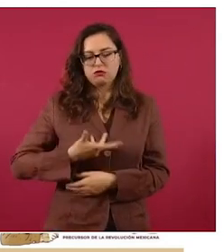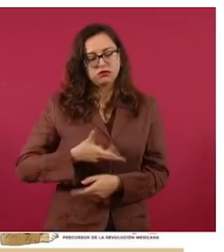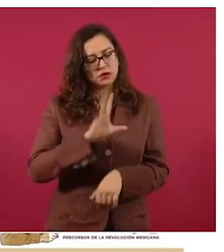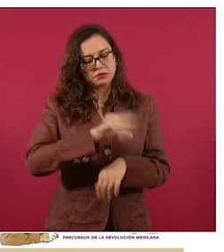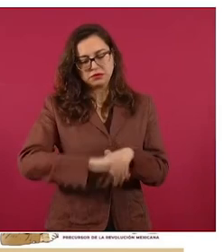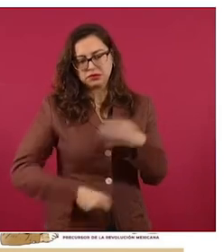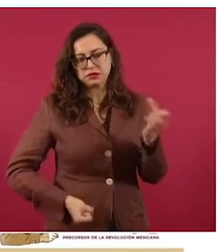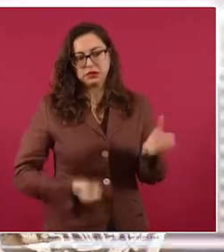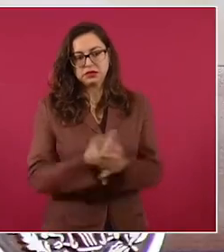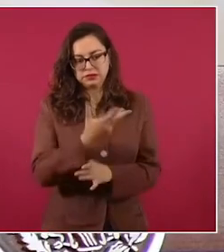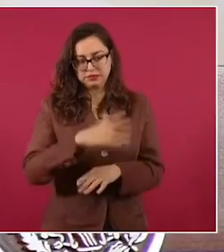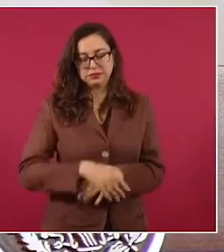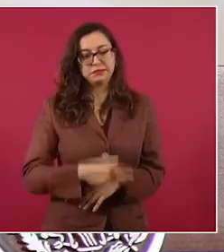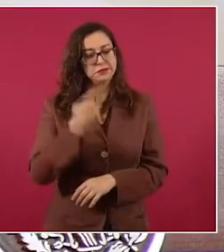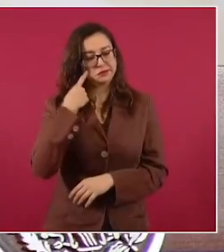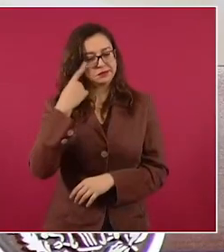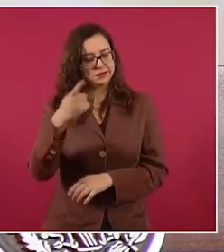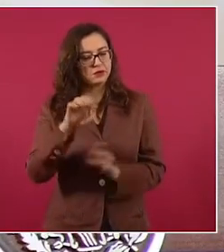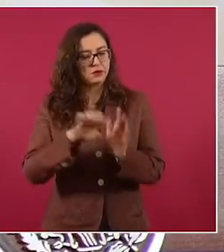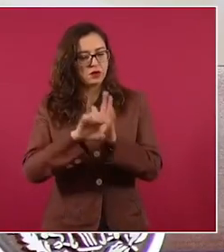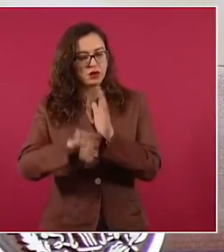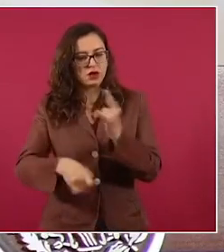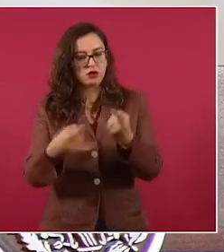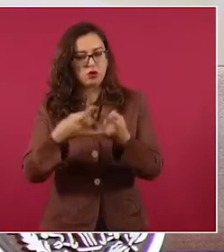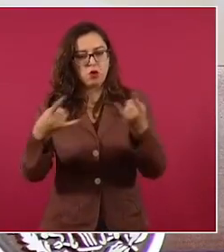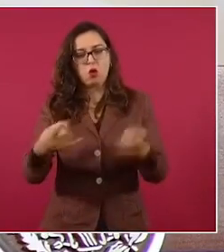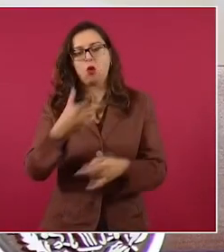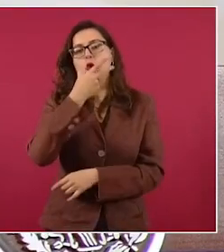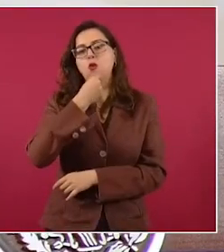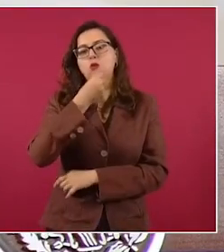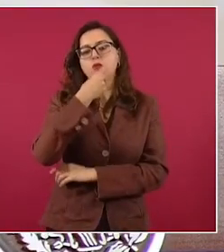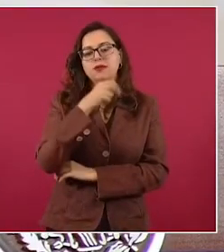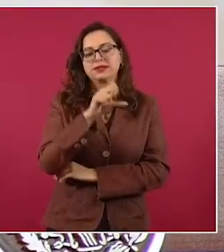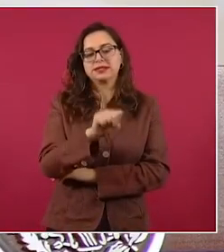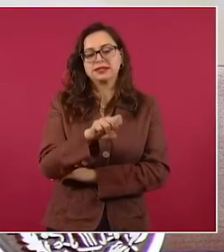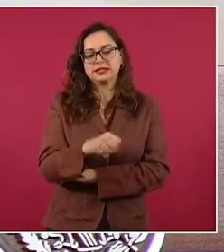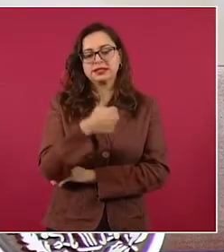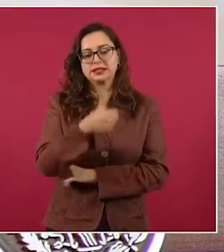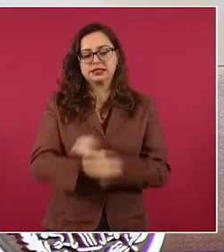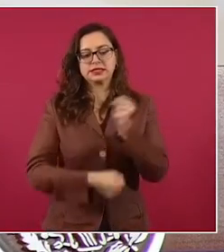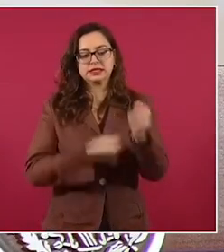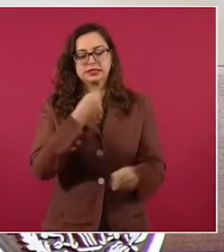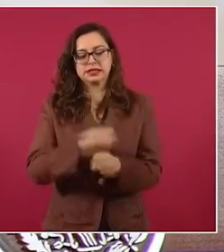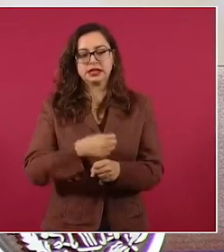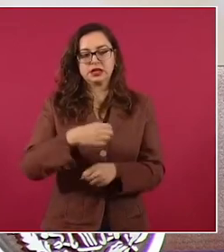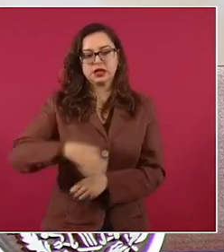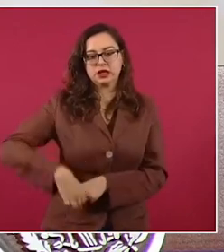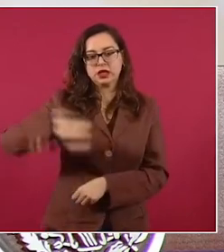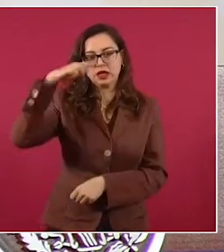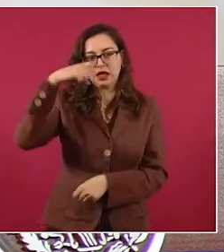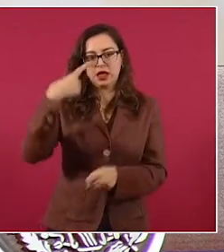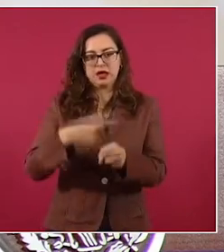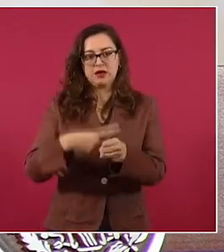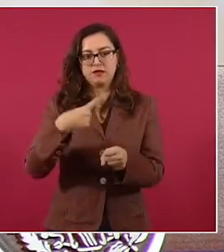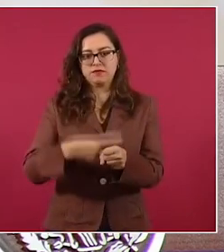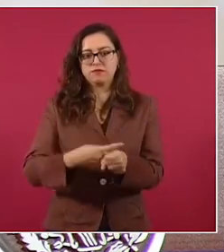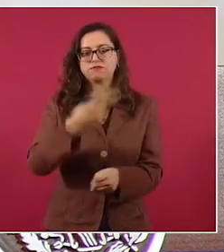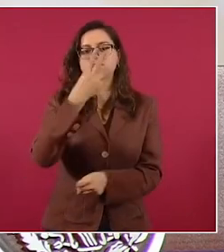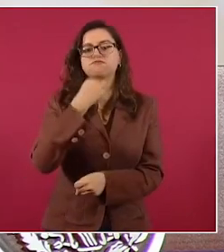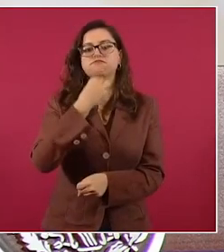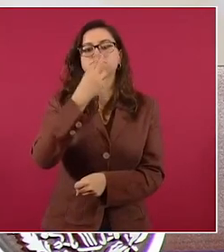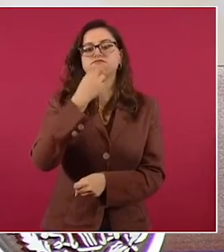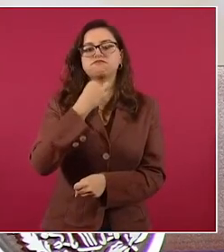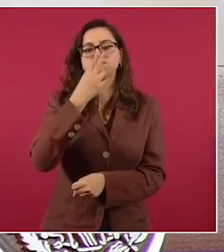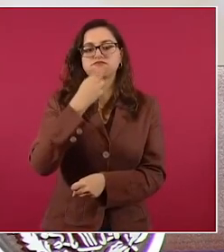de un adulto mayor de 66 años que obtuvo su libertad, padece de diabetes mellitus,